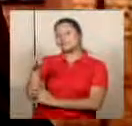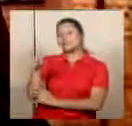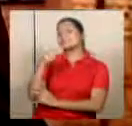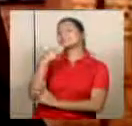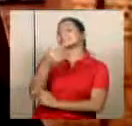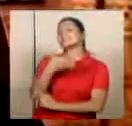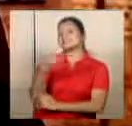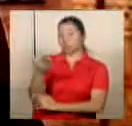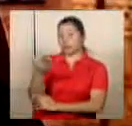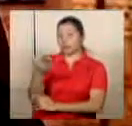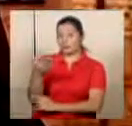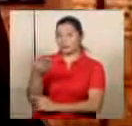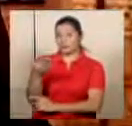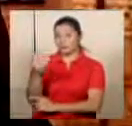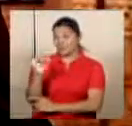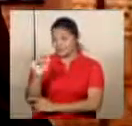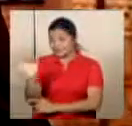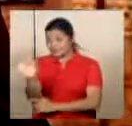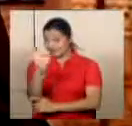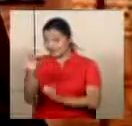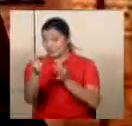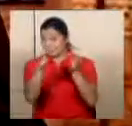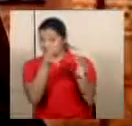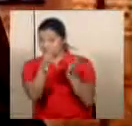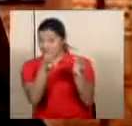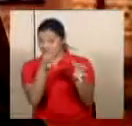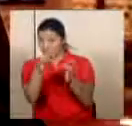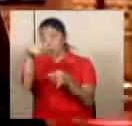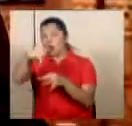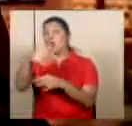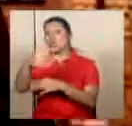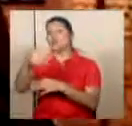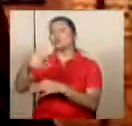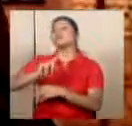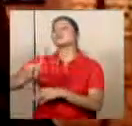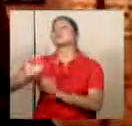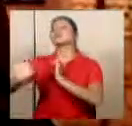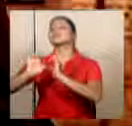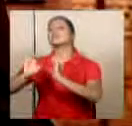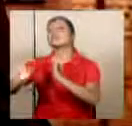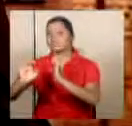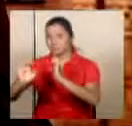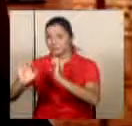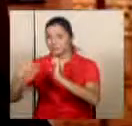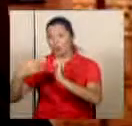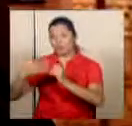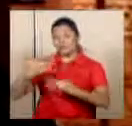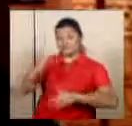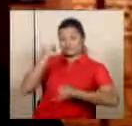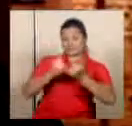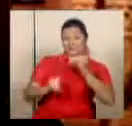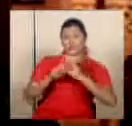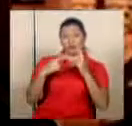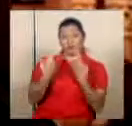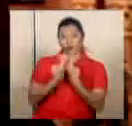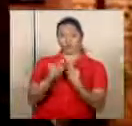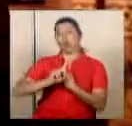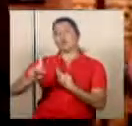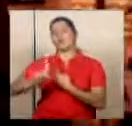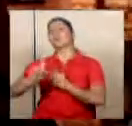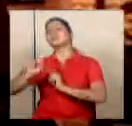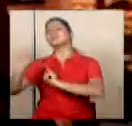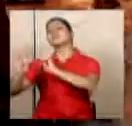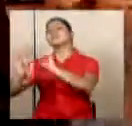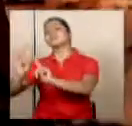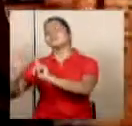lo expuso ante los medios de comunicación hoy cuando se le entrevistó tras el desenlace de este de que fueron